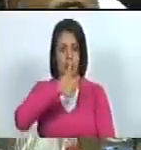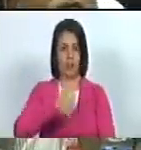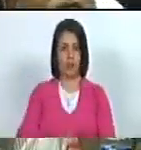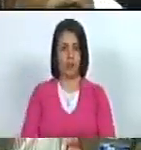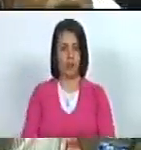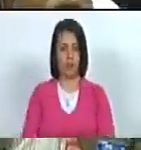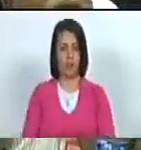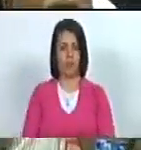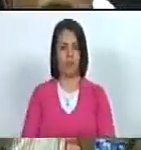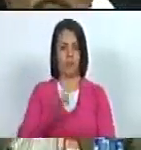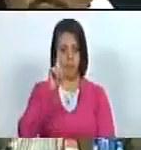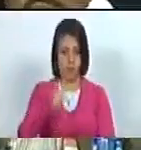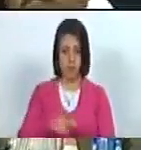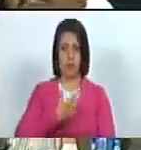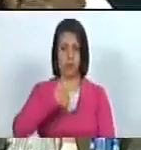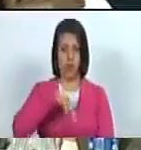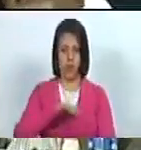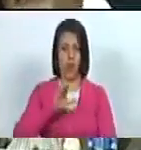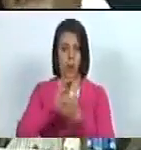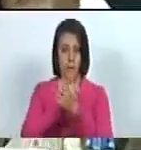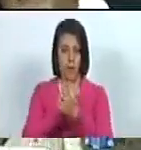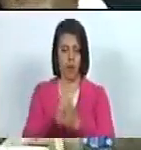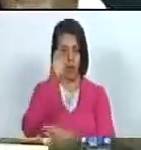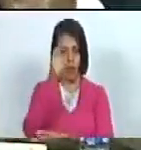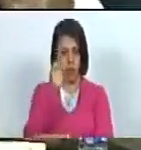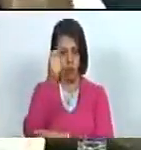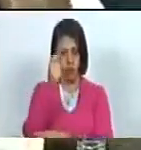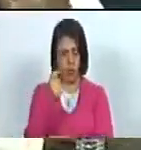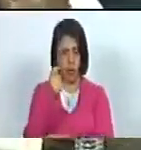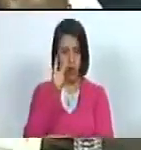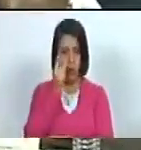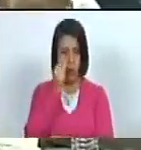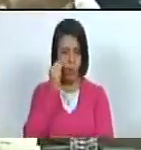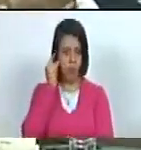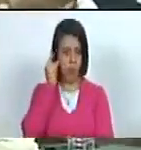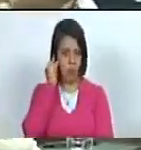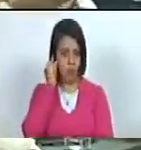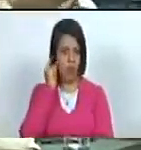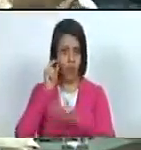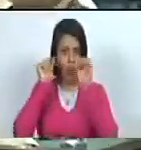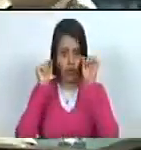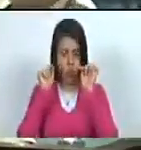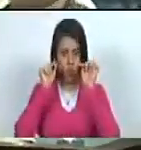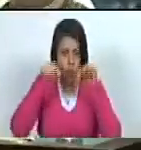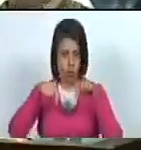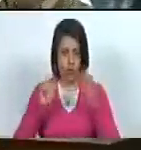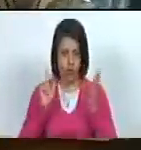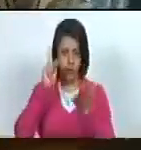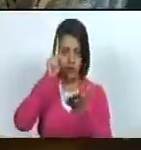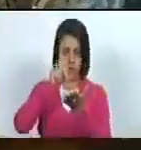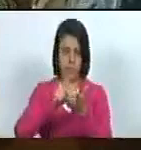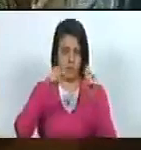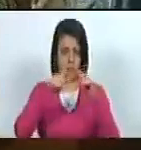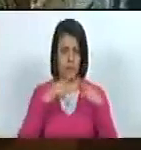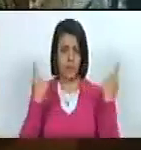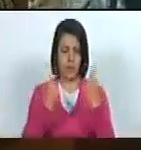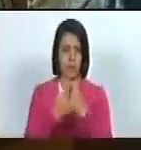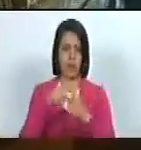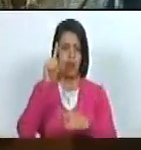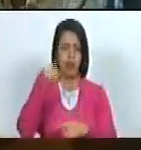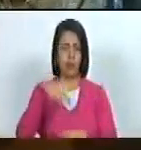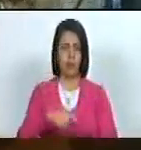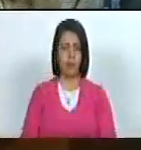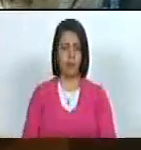por supuesto a nuestros colegas parlamentarios y parlamentarias que hoy están en esta sesión y bueno por